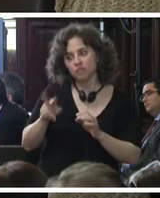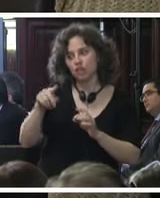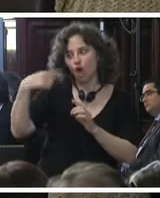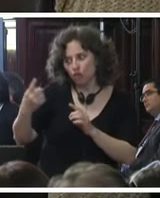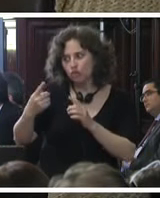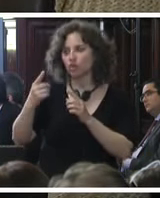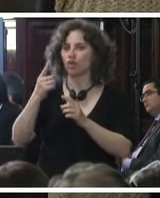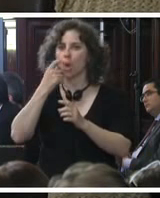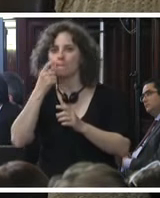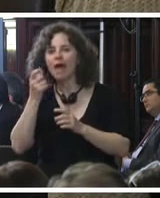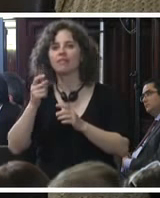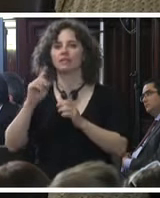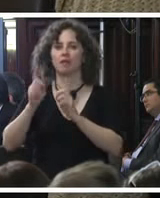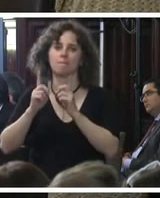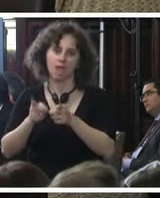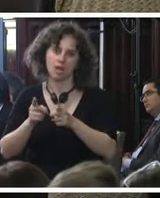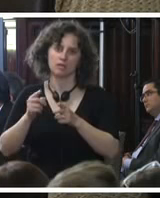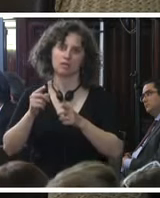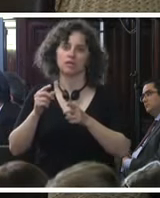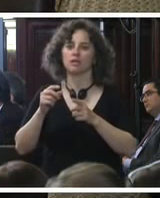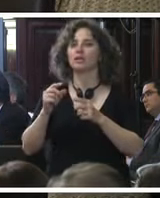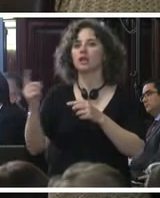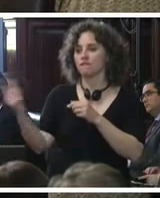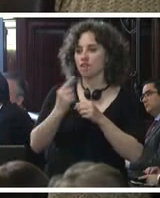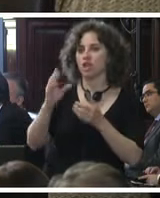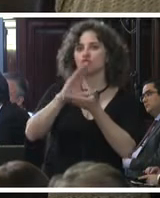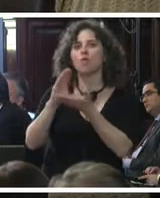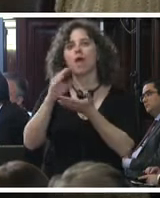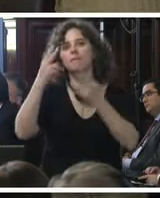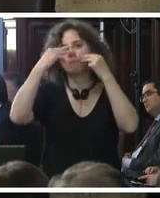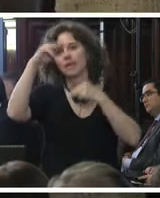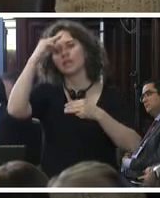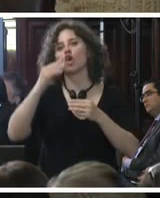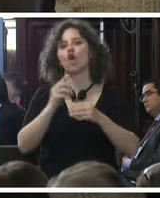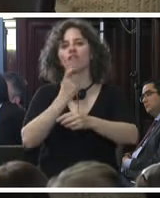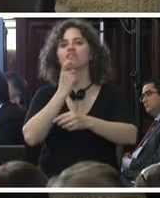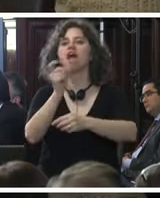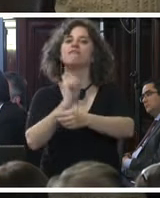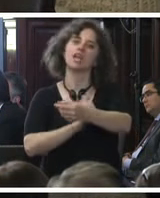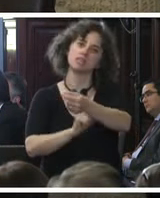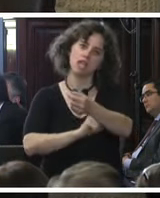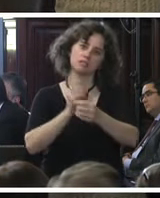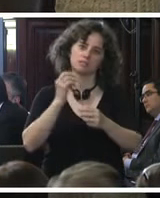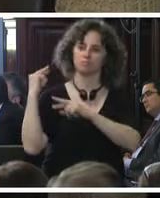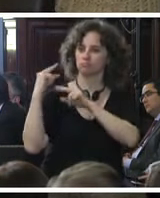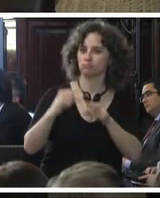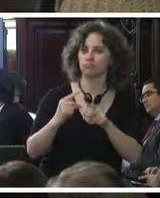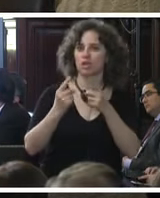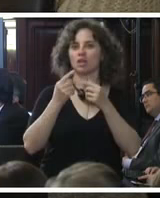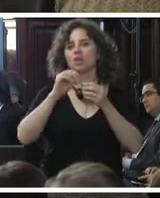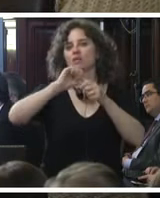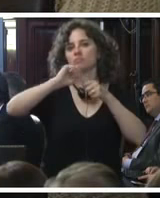otro de los padres de los normalistas don Berna llegó a la ciudad de México con una diabetes crónica con un diagnóstico para cortar el pie